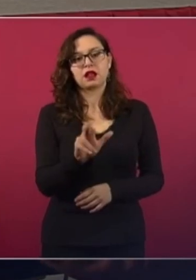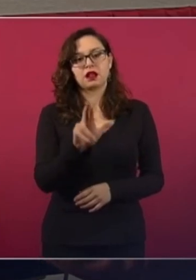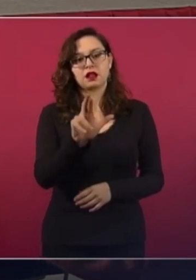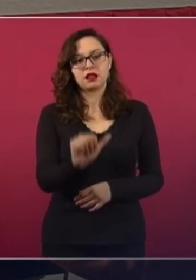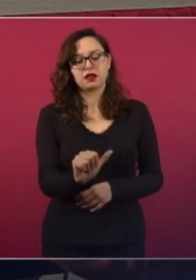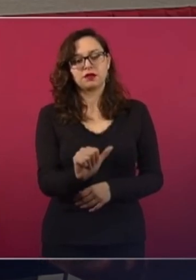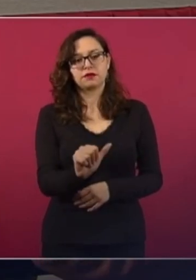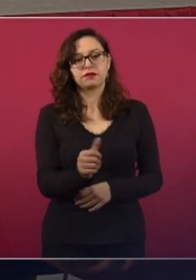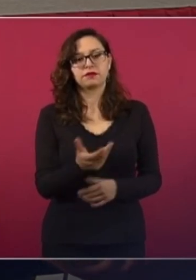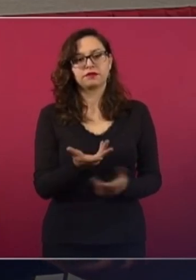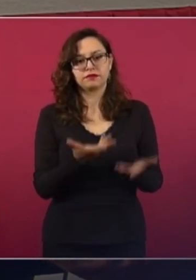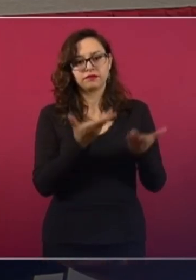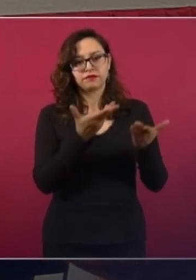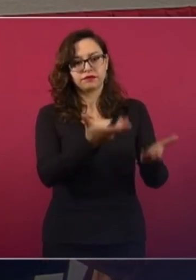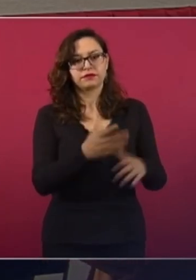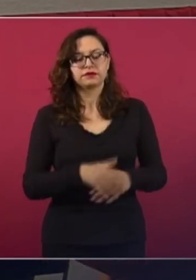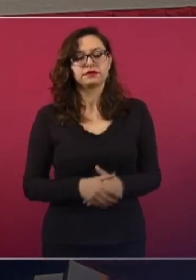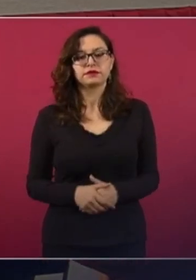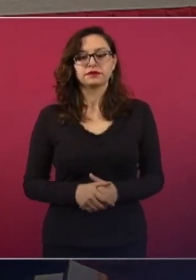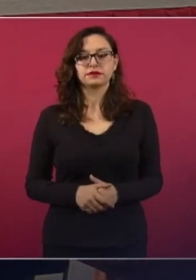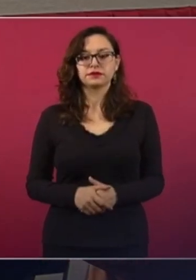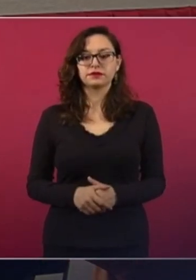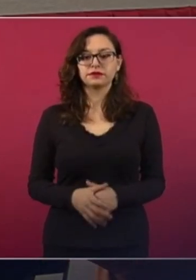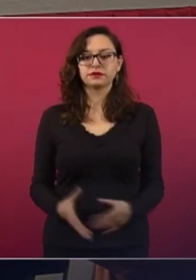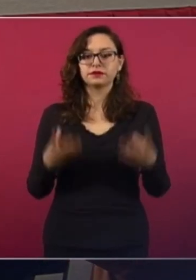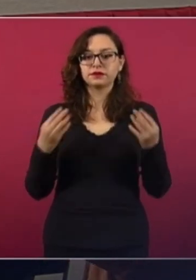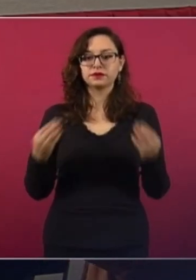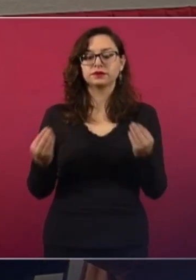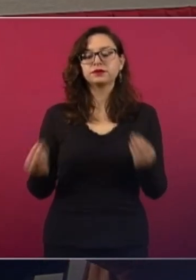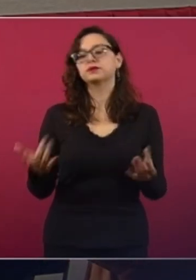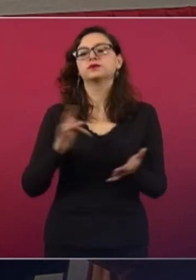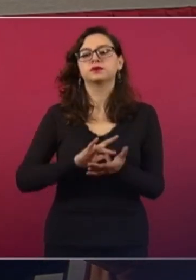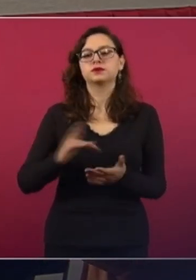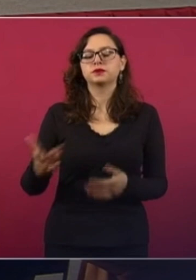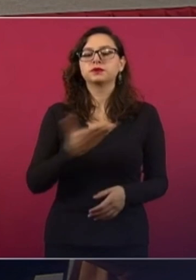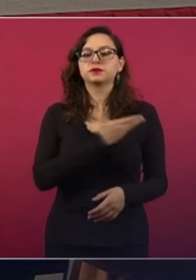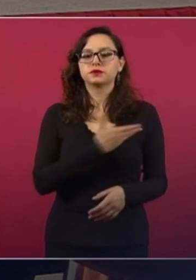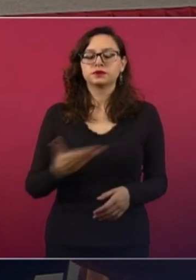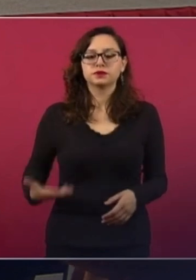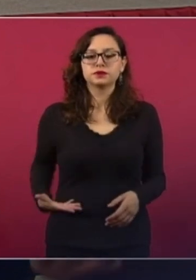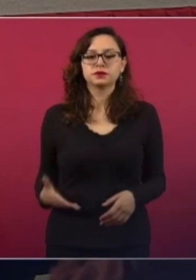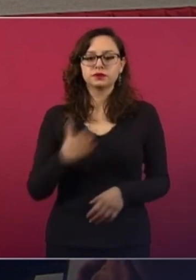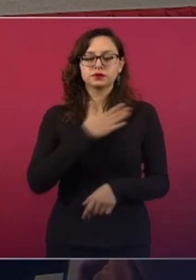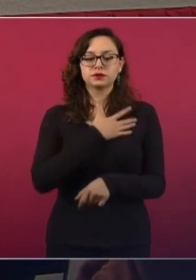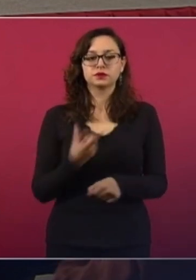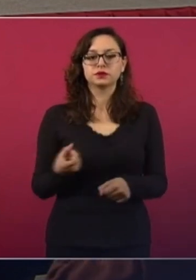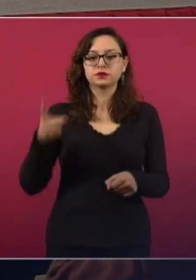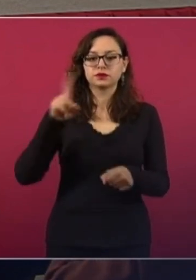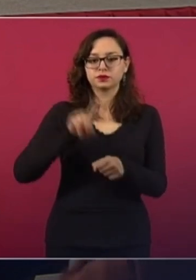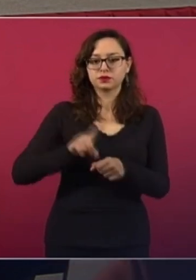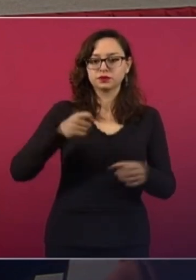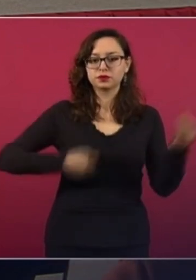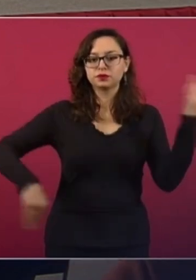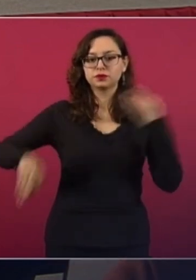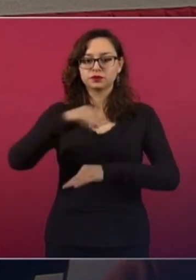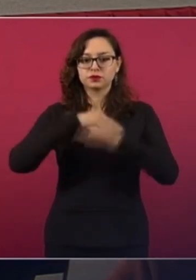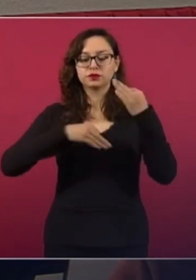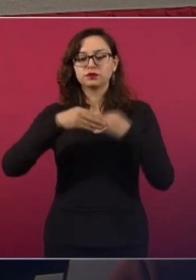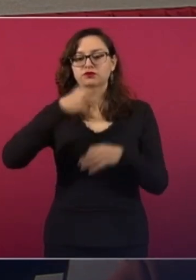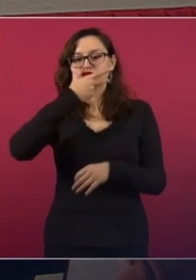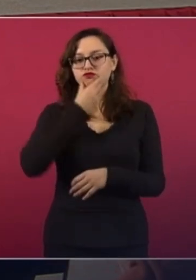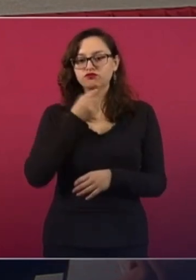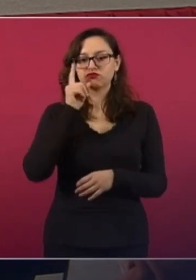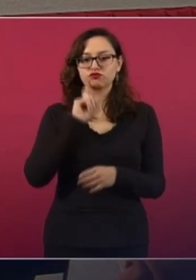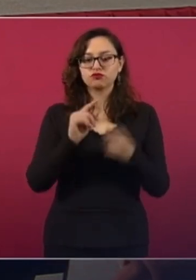Te escuchamos. Muchas gracias, señor presidente. Muchas gracias. Muy buen día para todos y para todas.